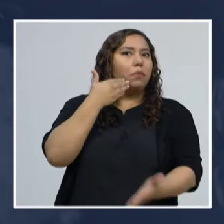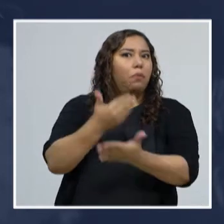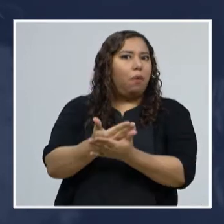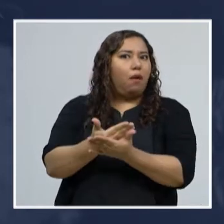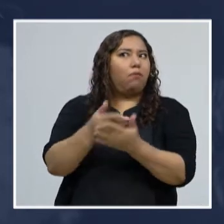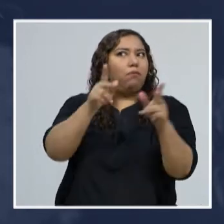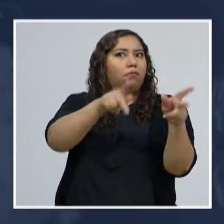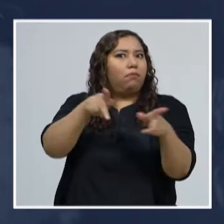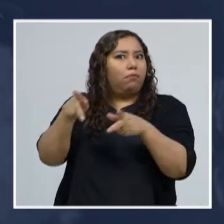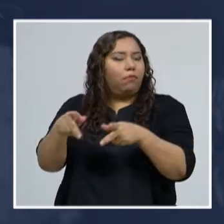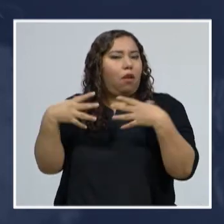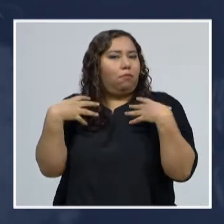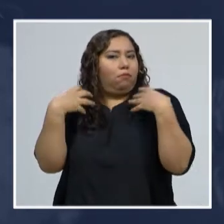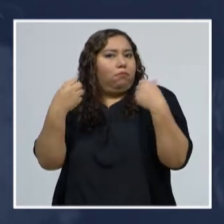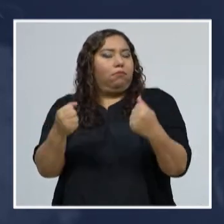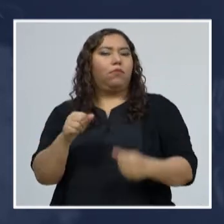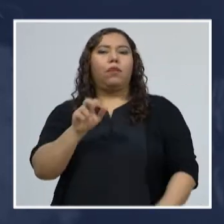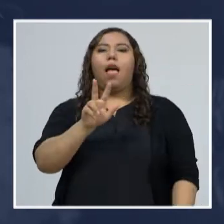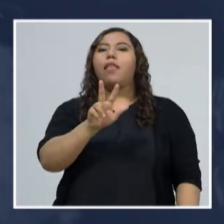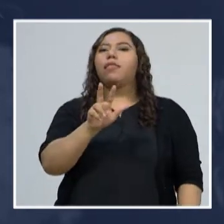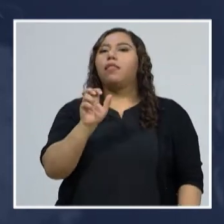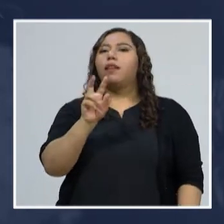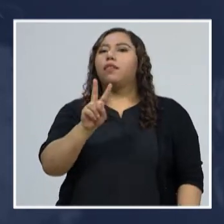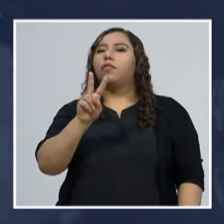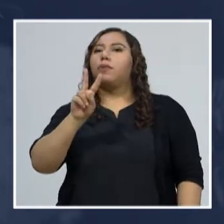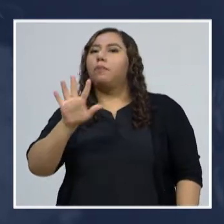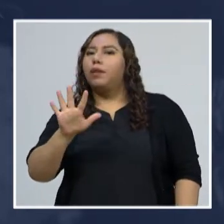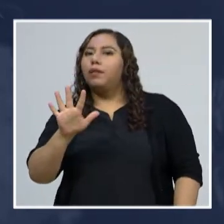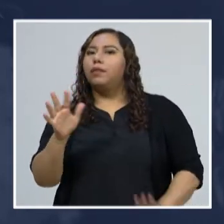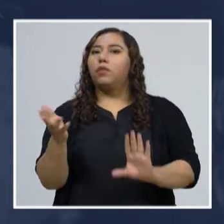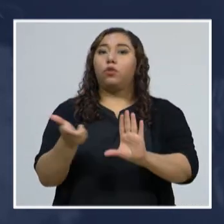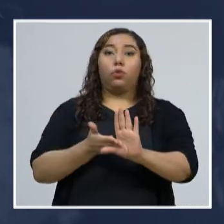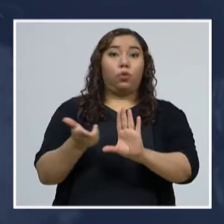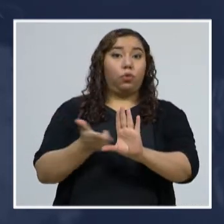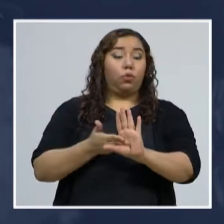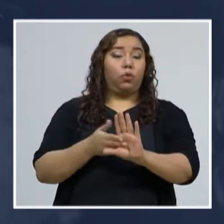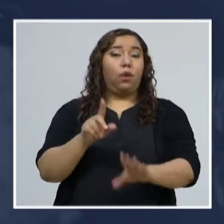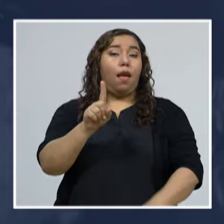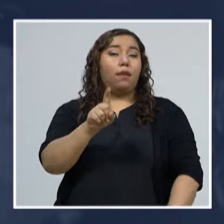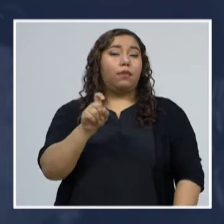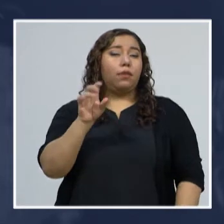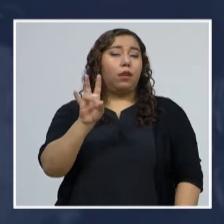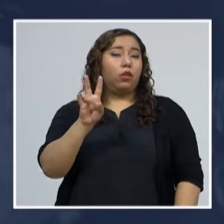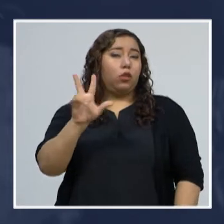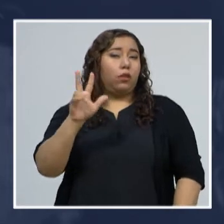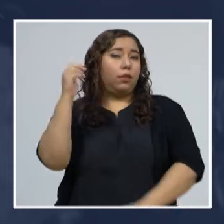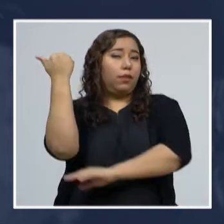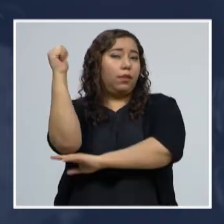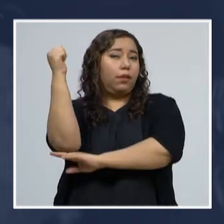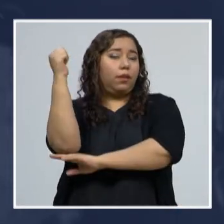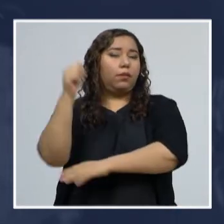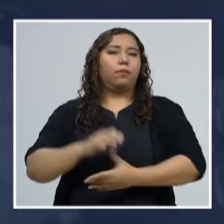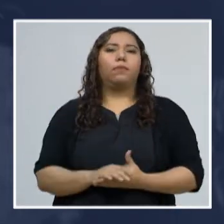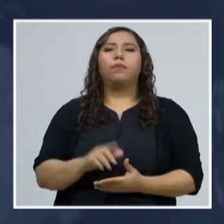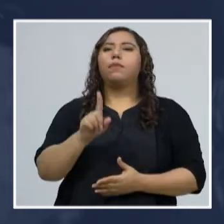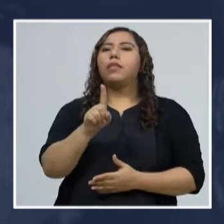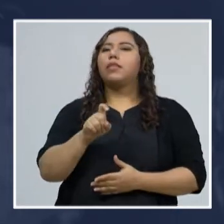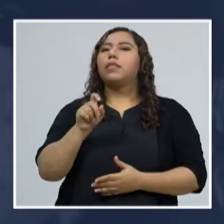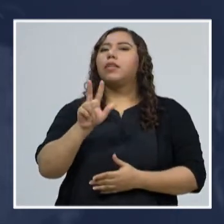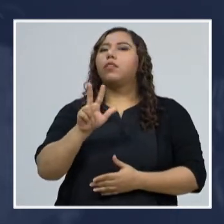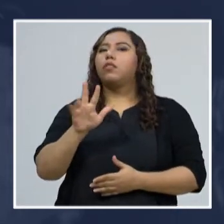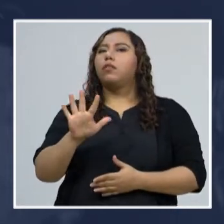recuperados, 325 en el sur, en Choluteca, 173 en Atlántida, 135